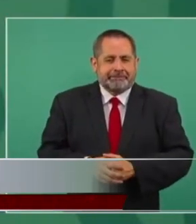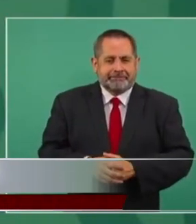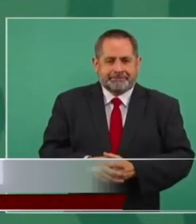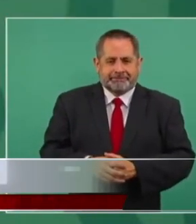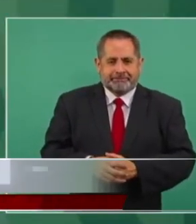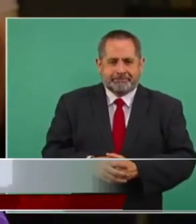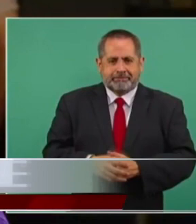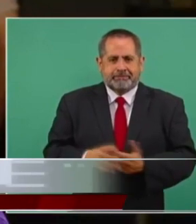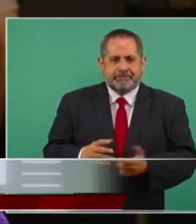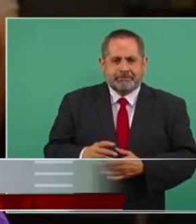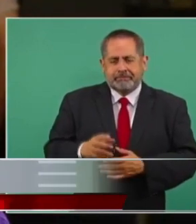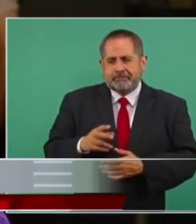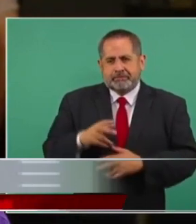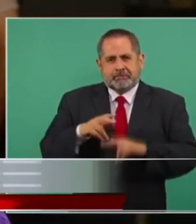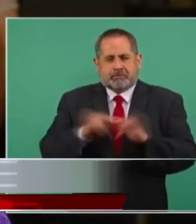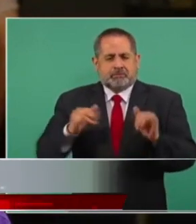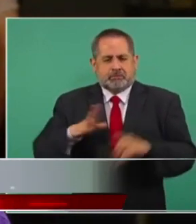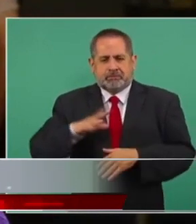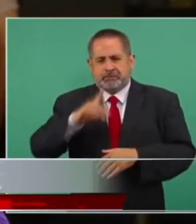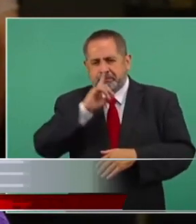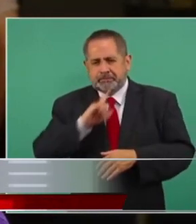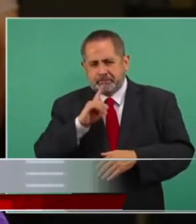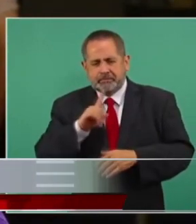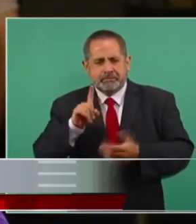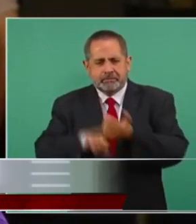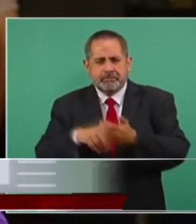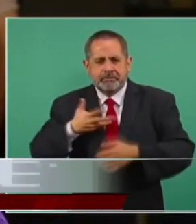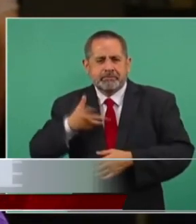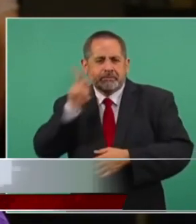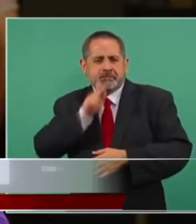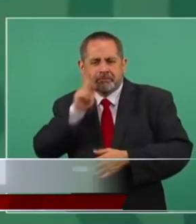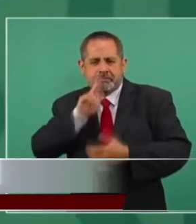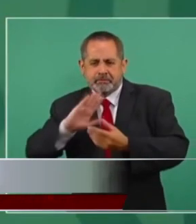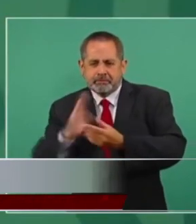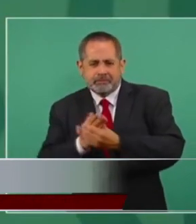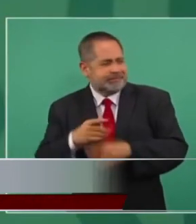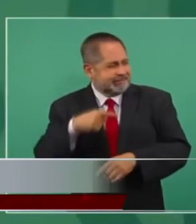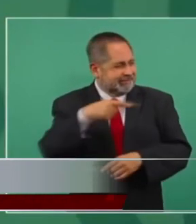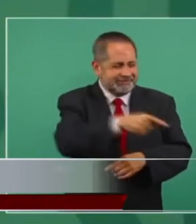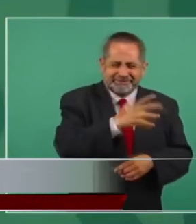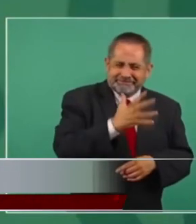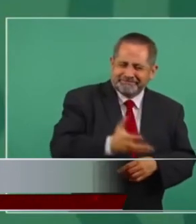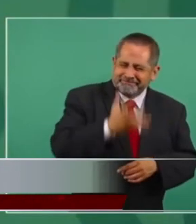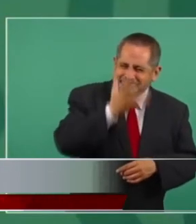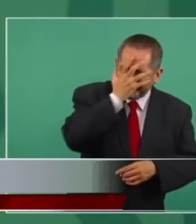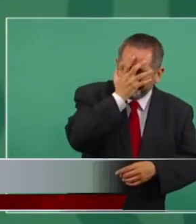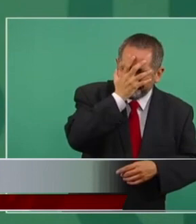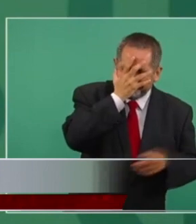y no te dije ninguna mentira además están todas las pruebas les debería dar vergüenza